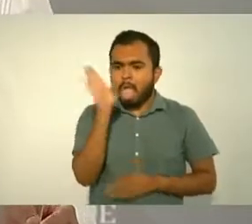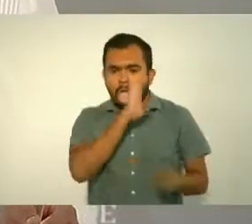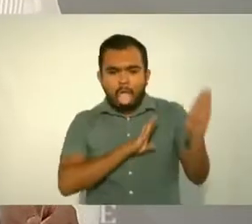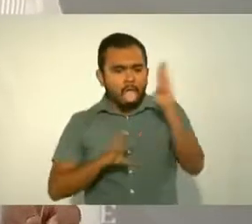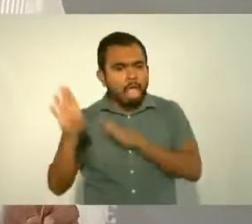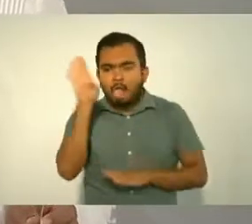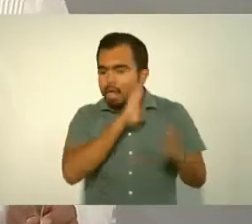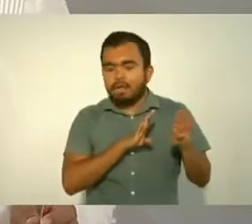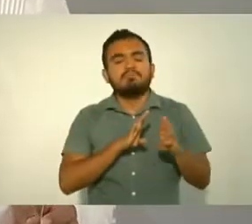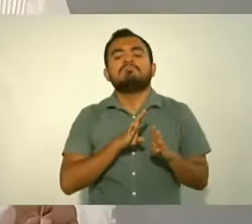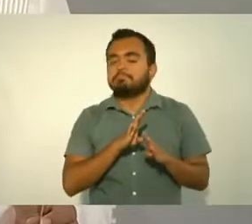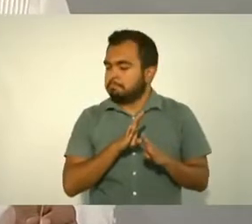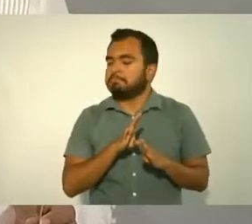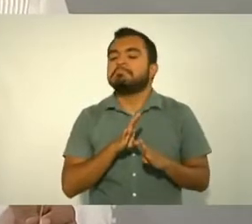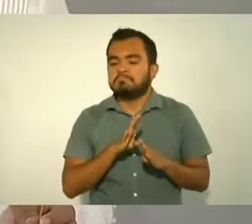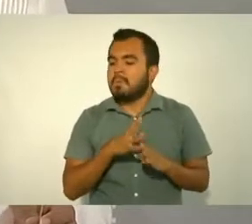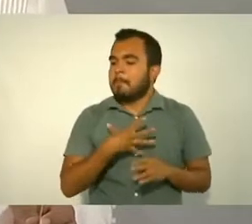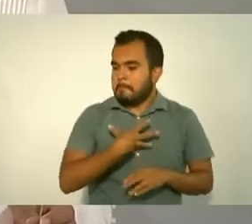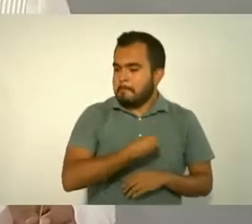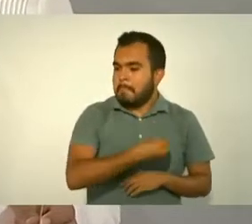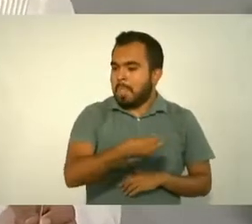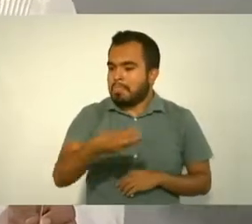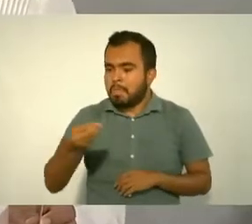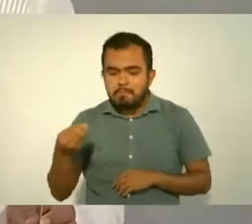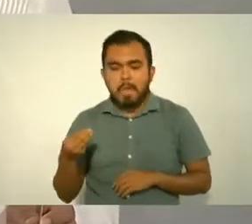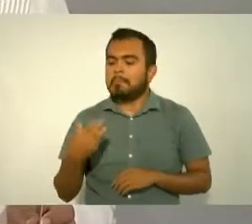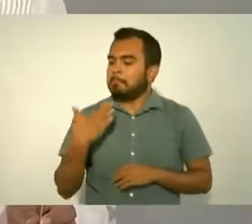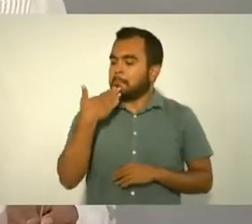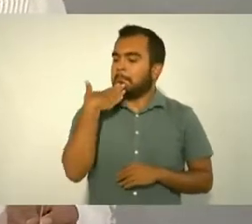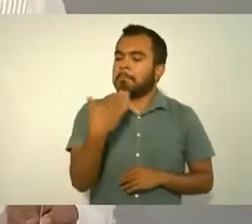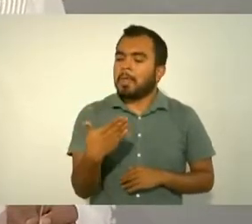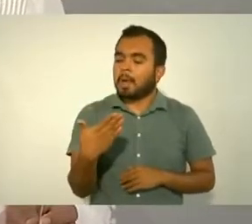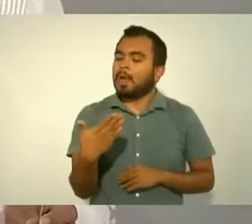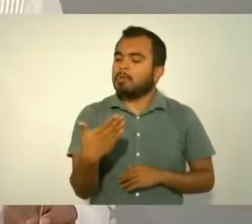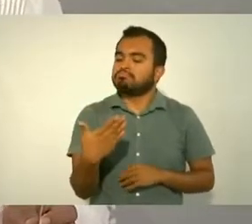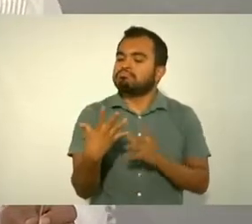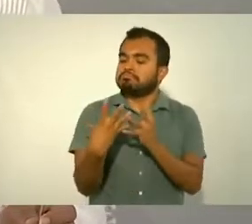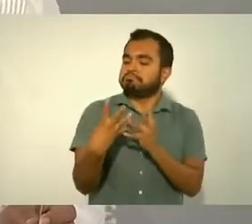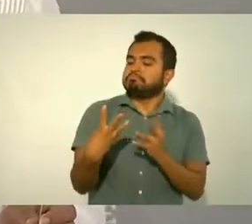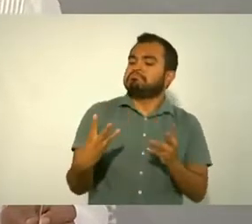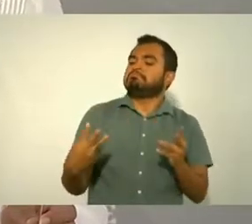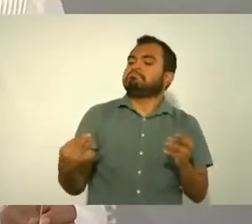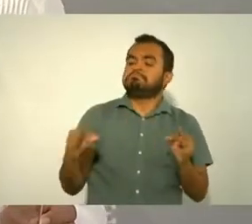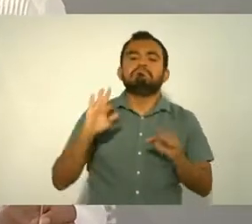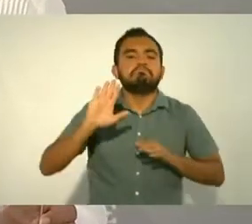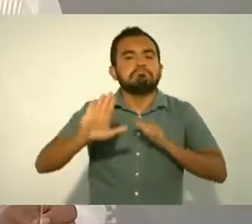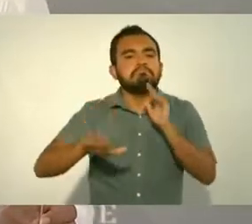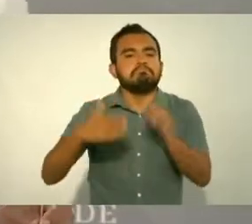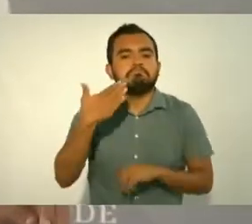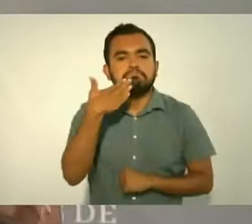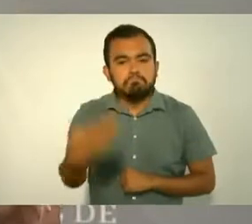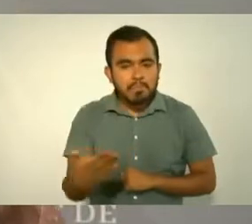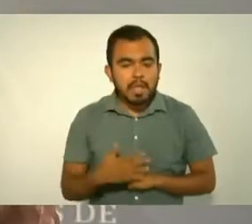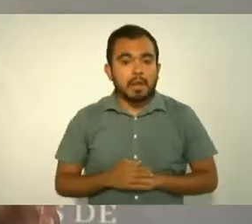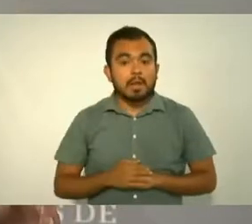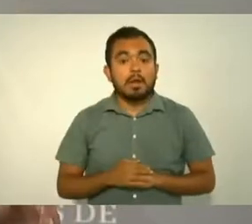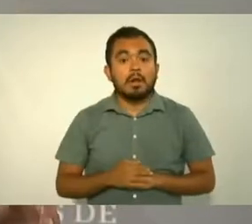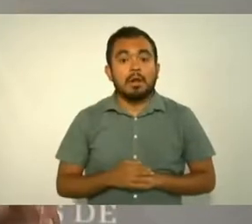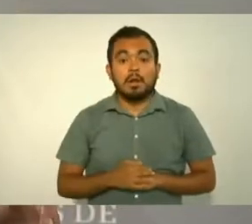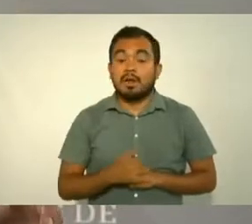enfrentamos la pandemia y comentaba yo también en Monterrey que es de mal gusto